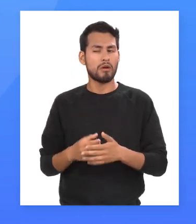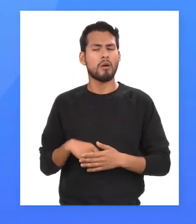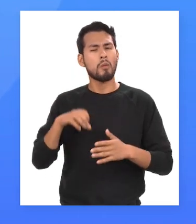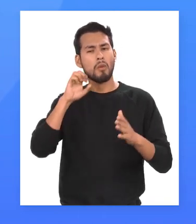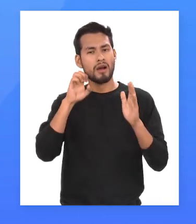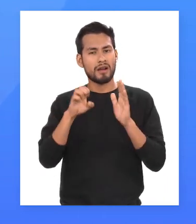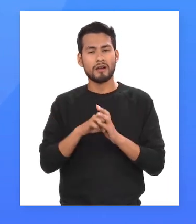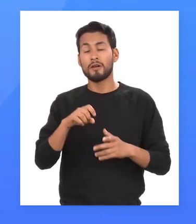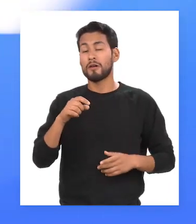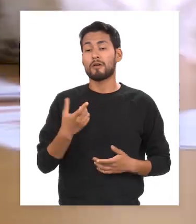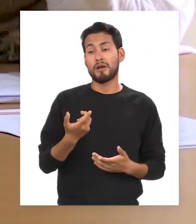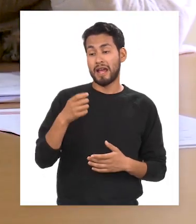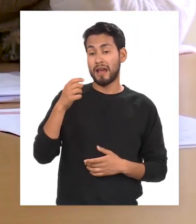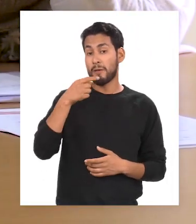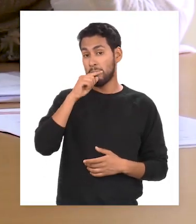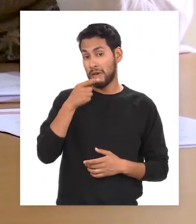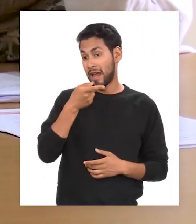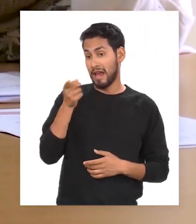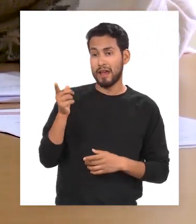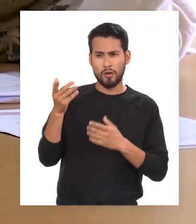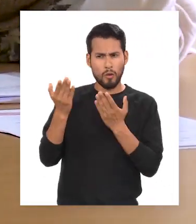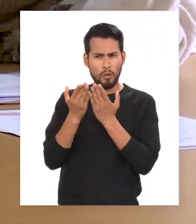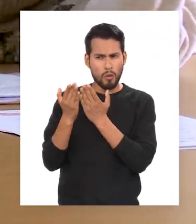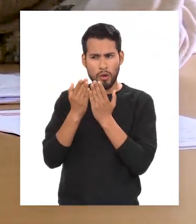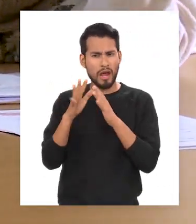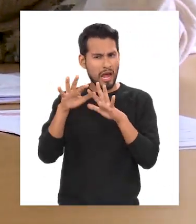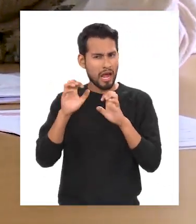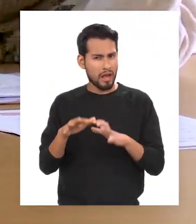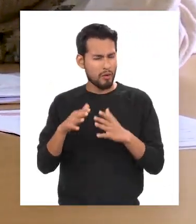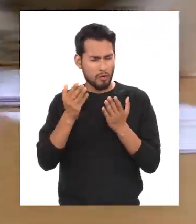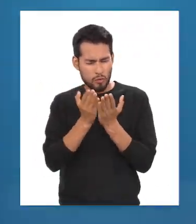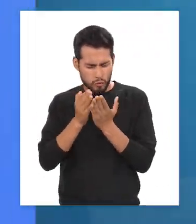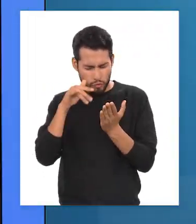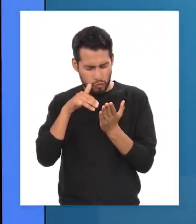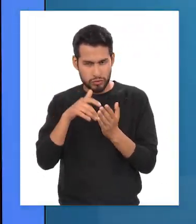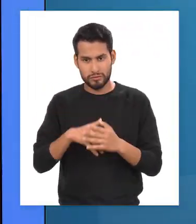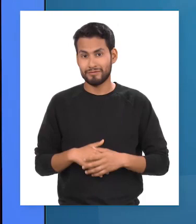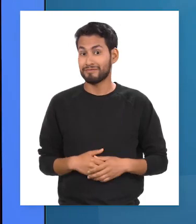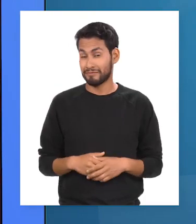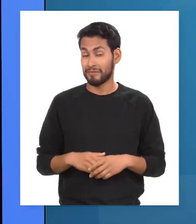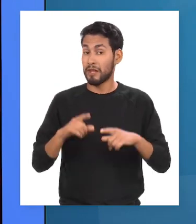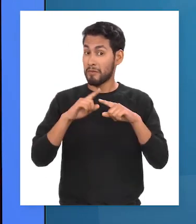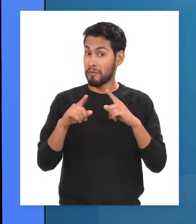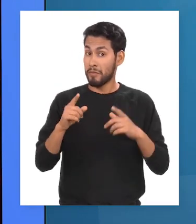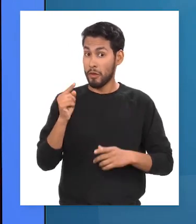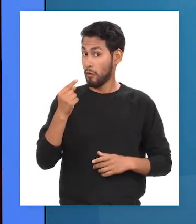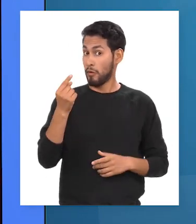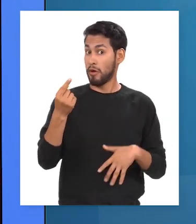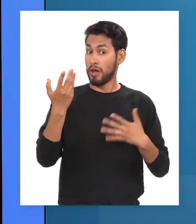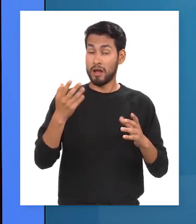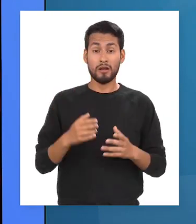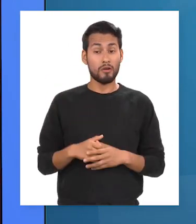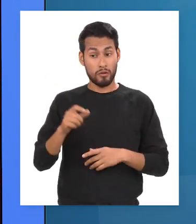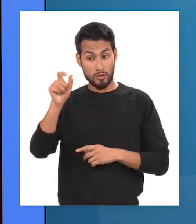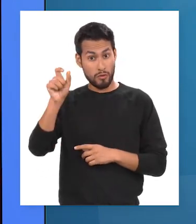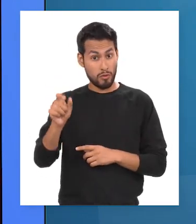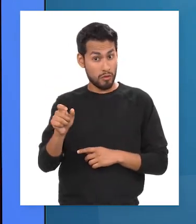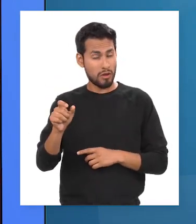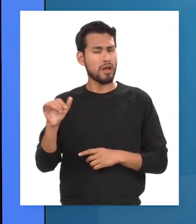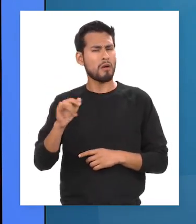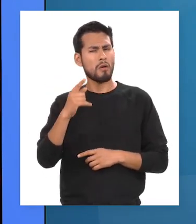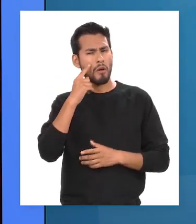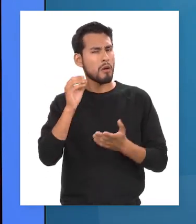Como es el caso de ellas en. Ellas estudiaron mucho para el examen de comunicación. Pero eso no es lo único que deben saber acerca del sujeto.